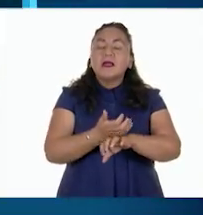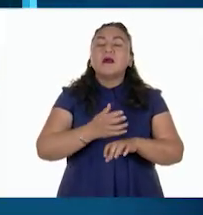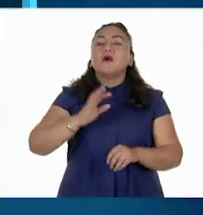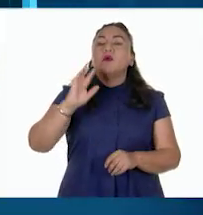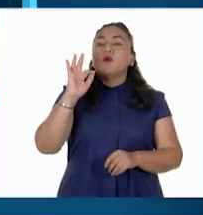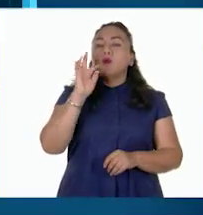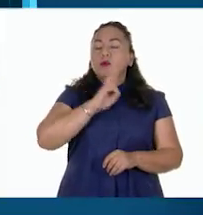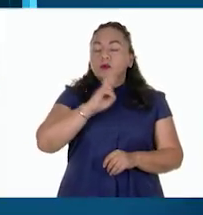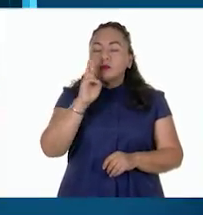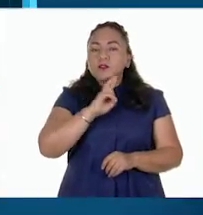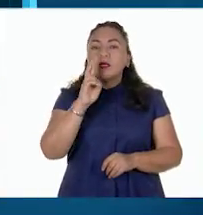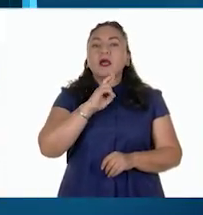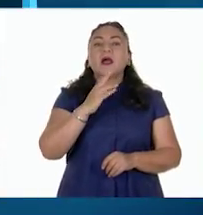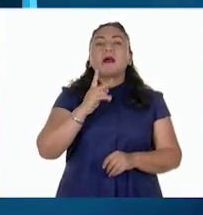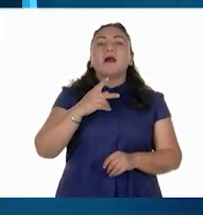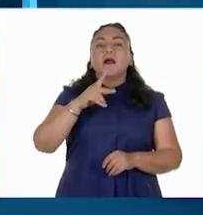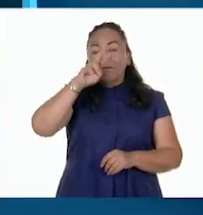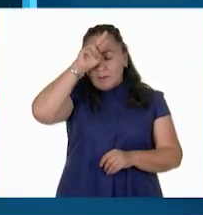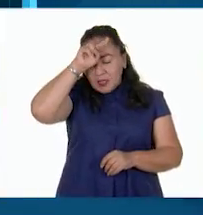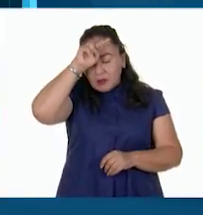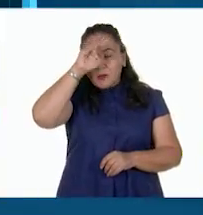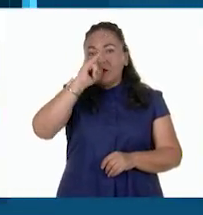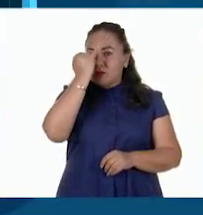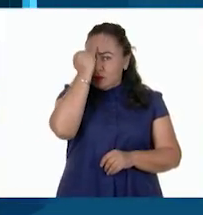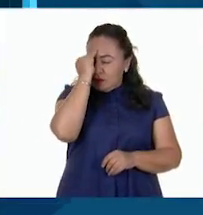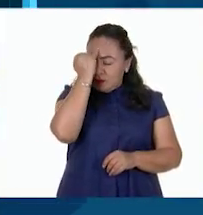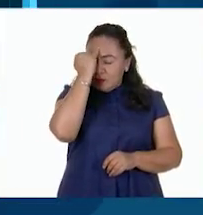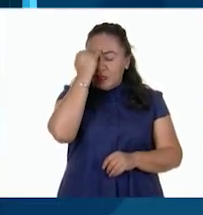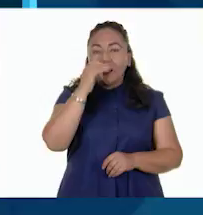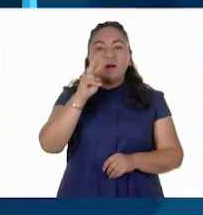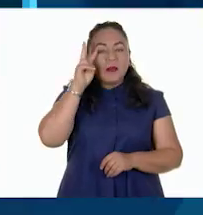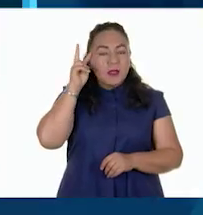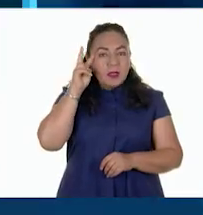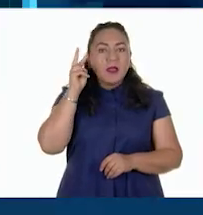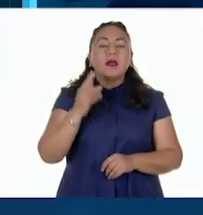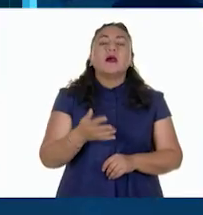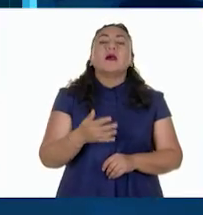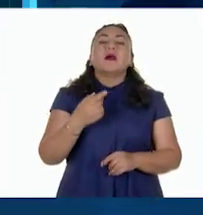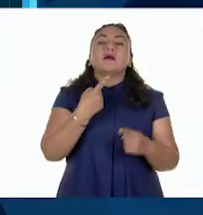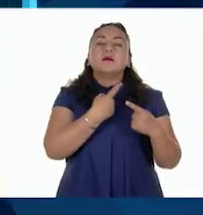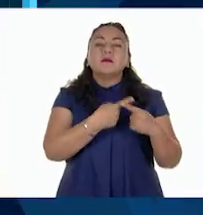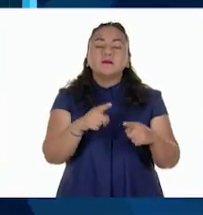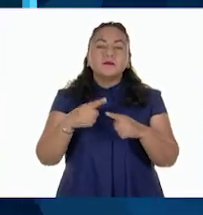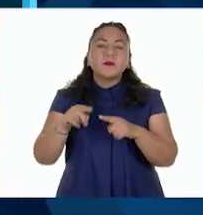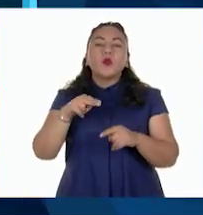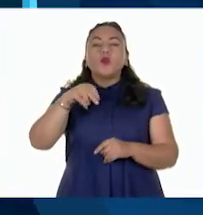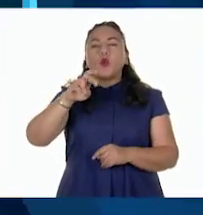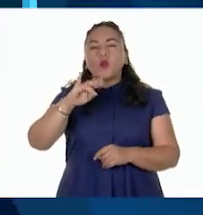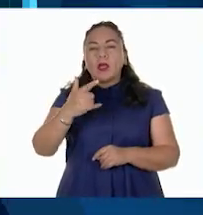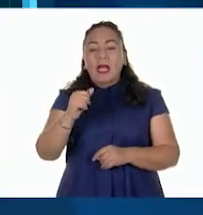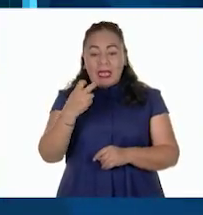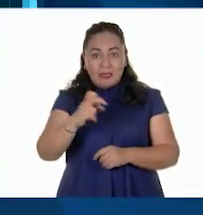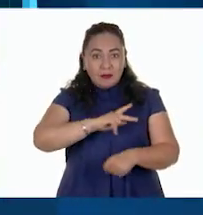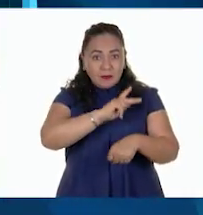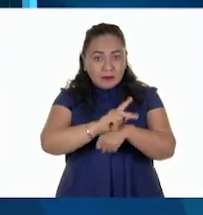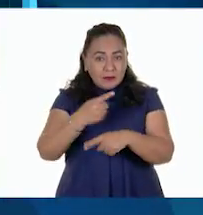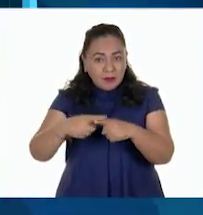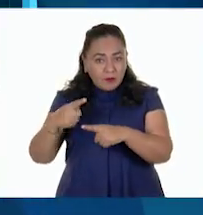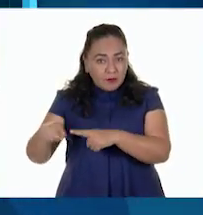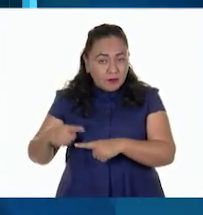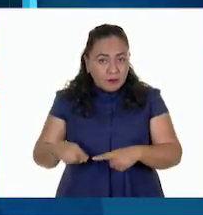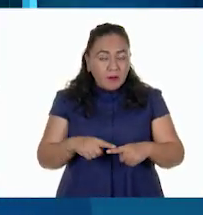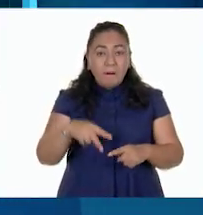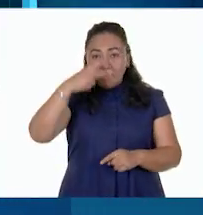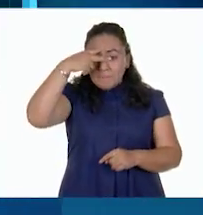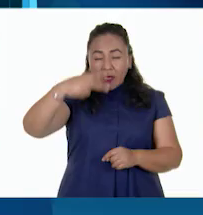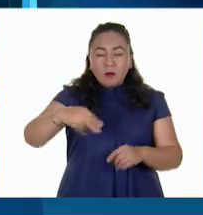Rusia, Japón, Perú, India, Vietnam, Myanmar y Noruega. En este tipo de pesca, México